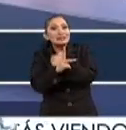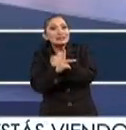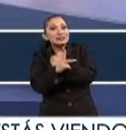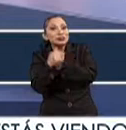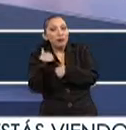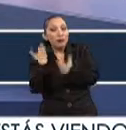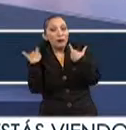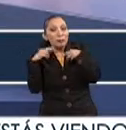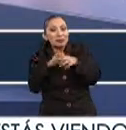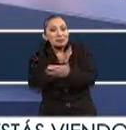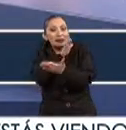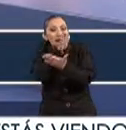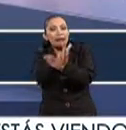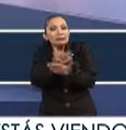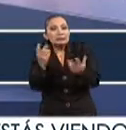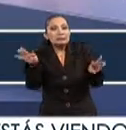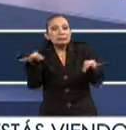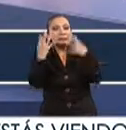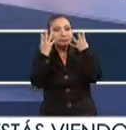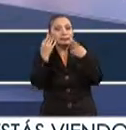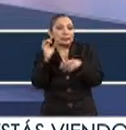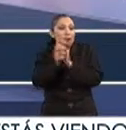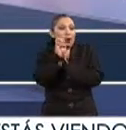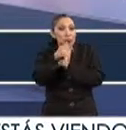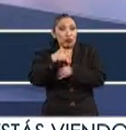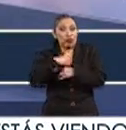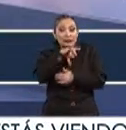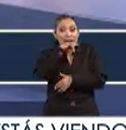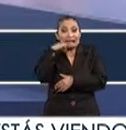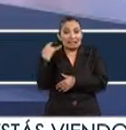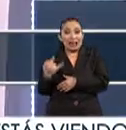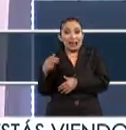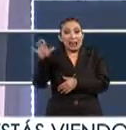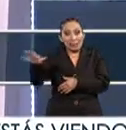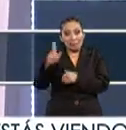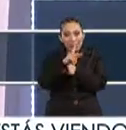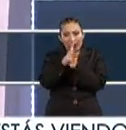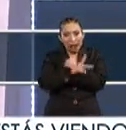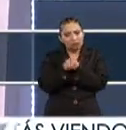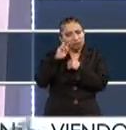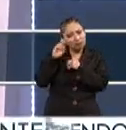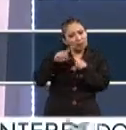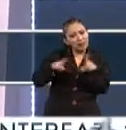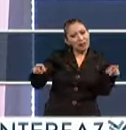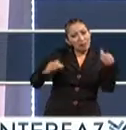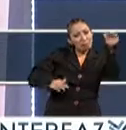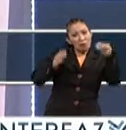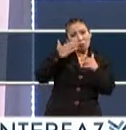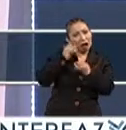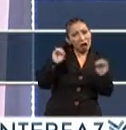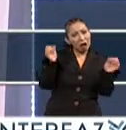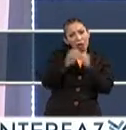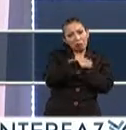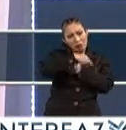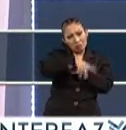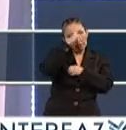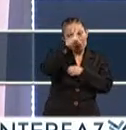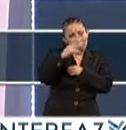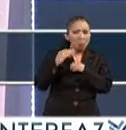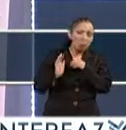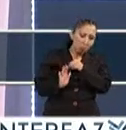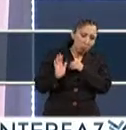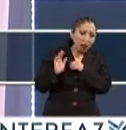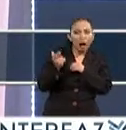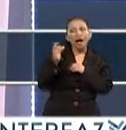en mi caso, Chile, no vi gran diferencia a la educación en México.